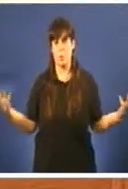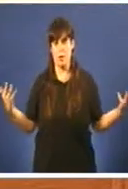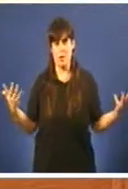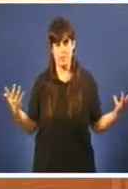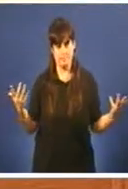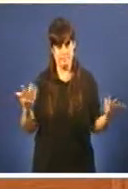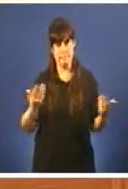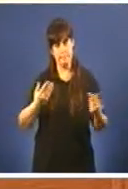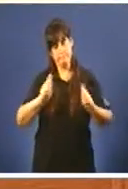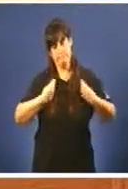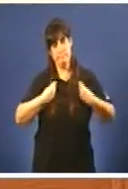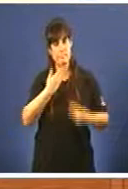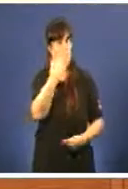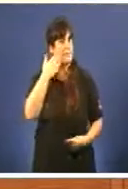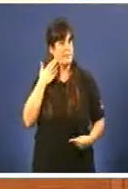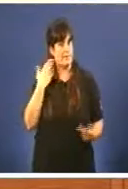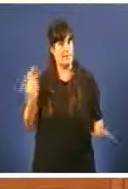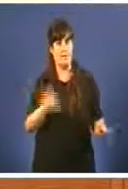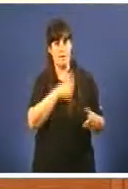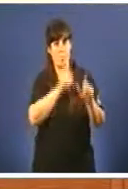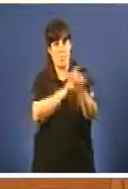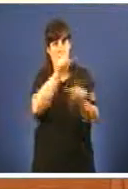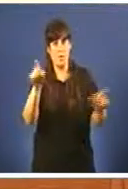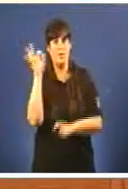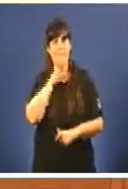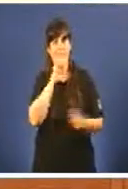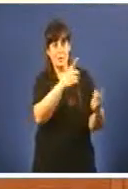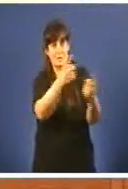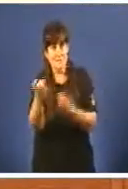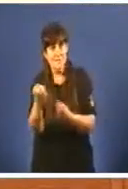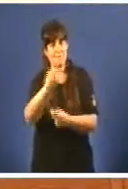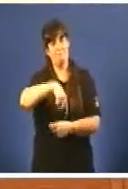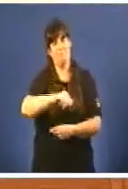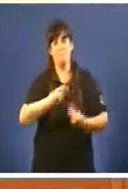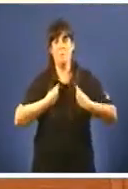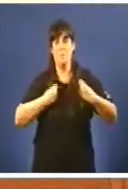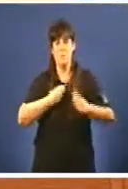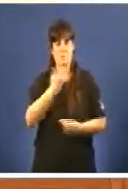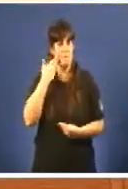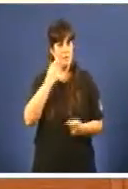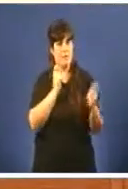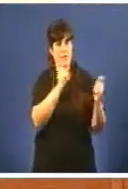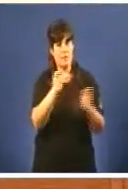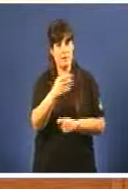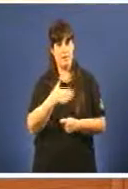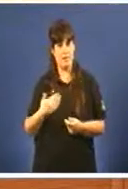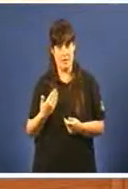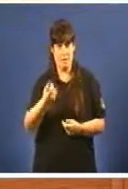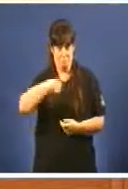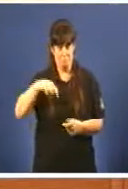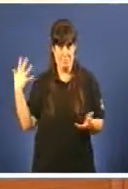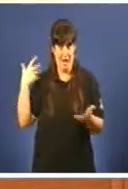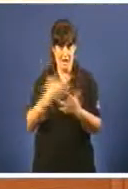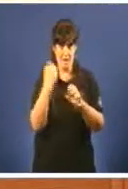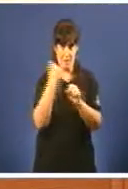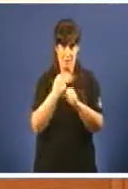vivenda digna aos cidadans galegos o que máis o precisan así o vinimos facendo a pesar das restriccións orzamentarias e da